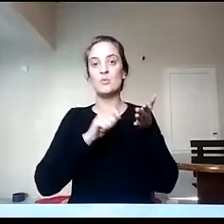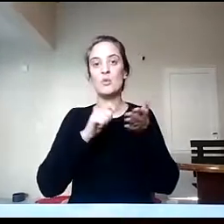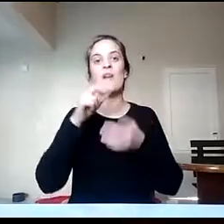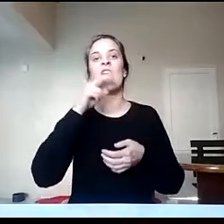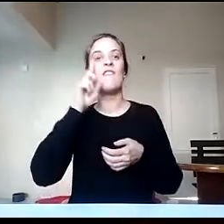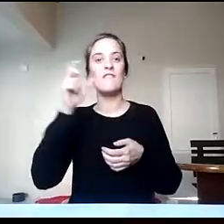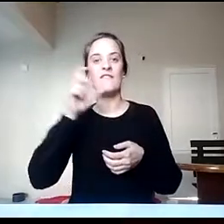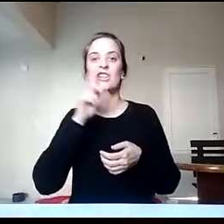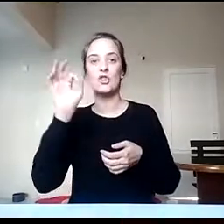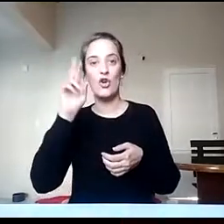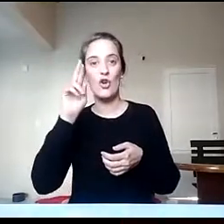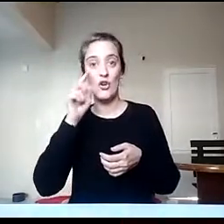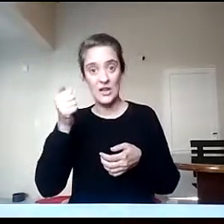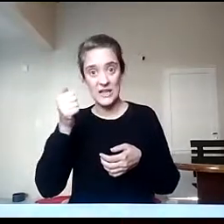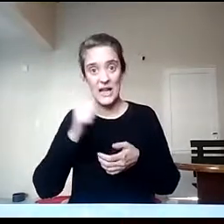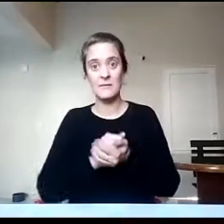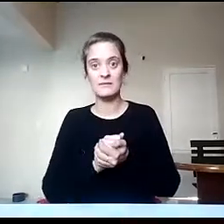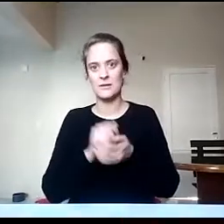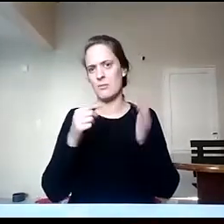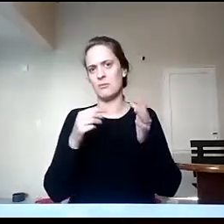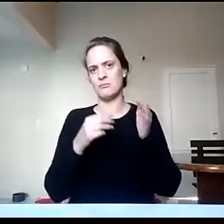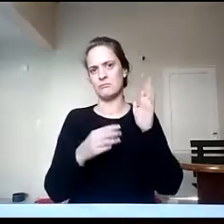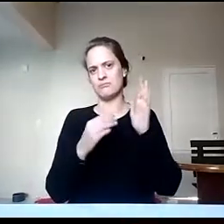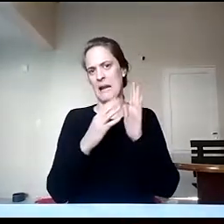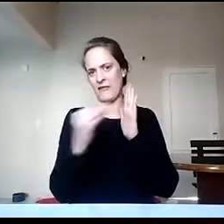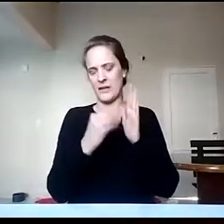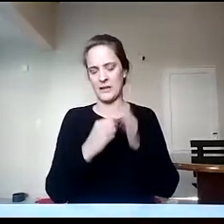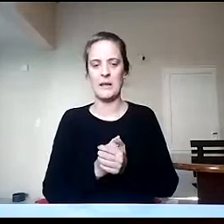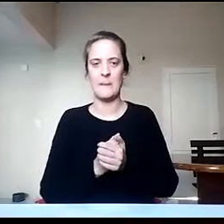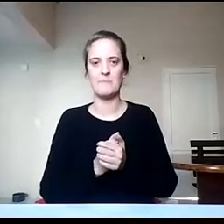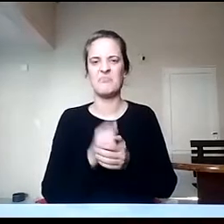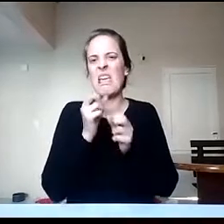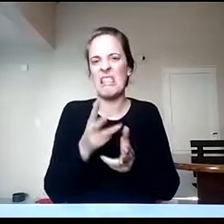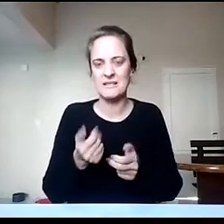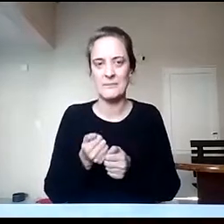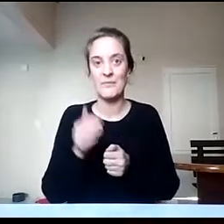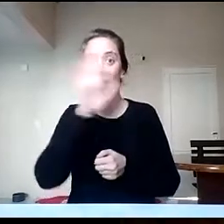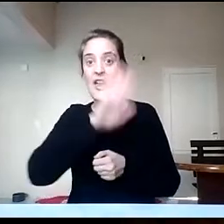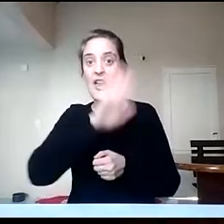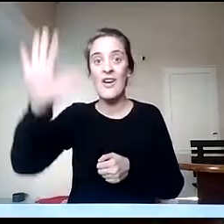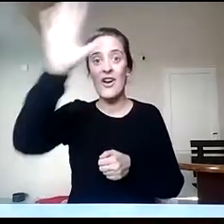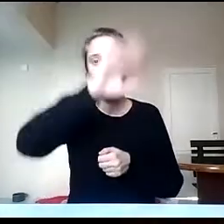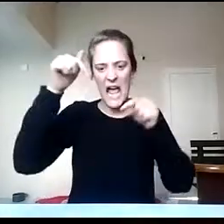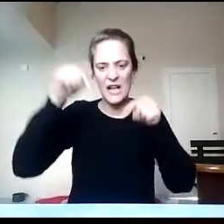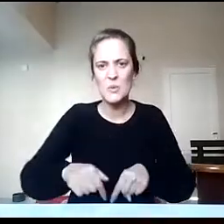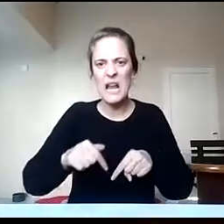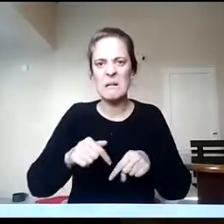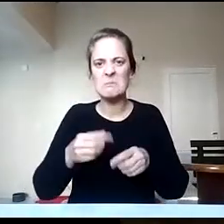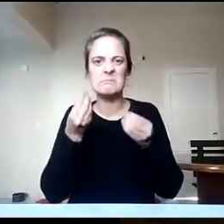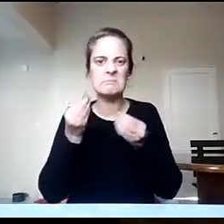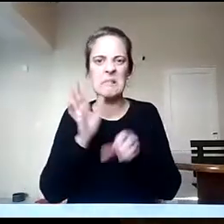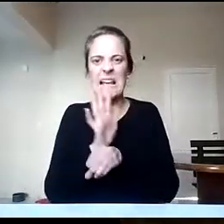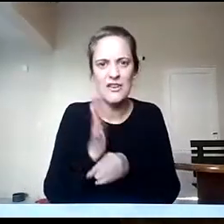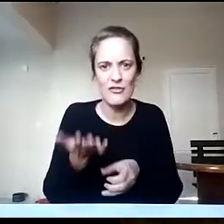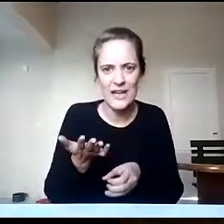referente en la ciencia geográfica que dice, la geografía actual se refiere específicamente a la dimensión espacial